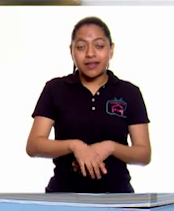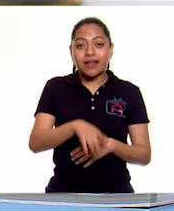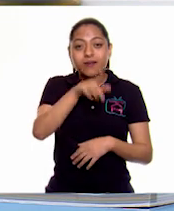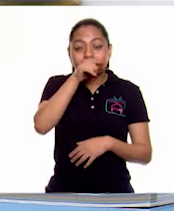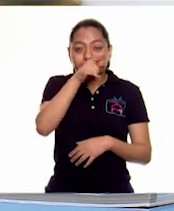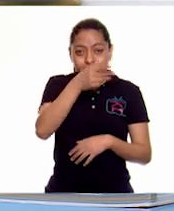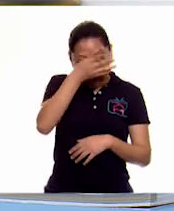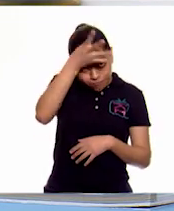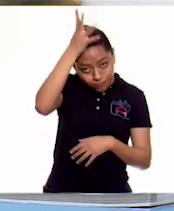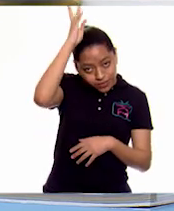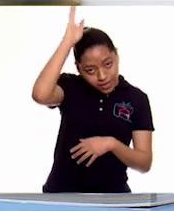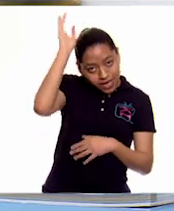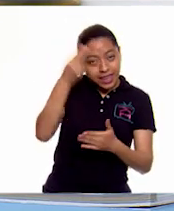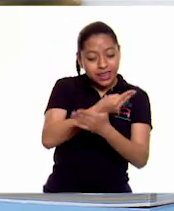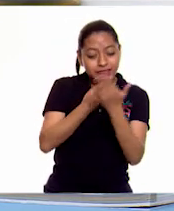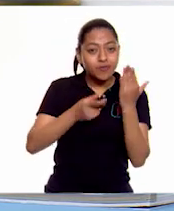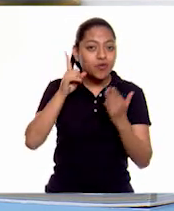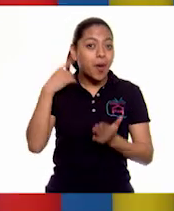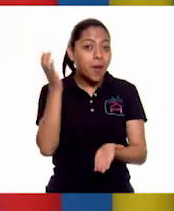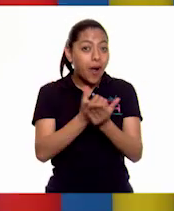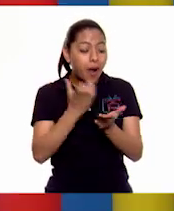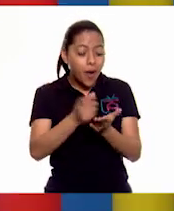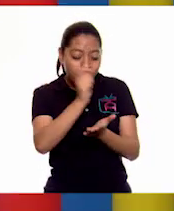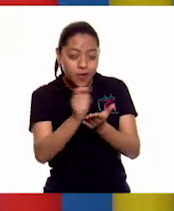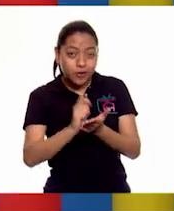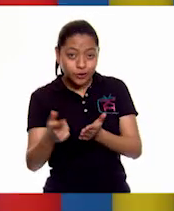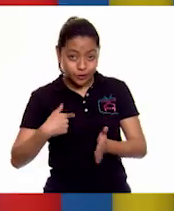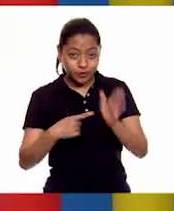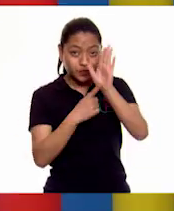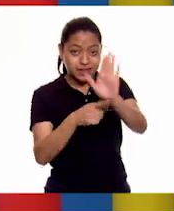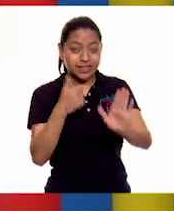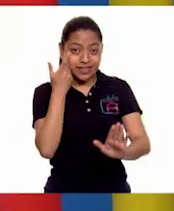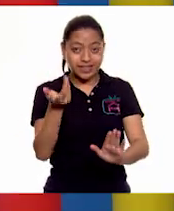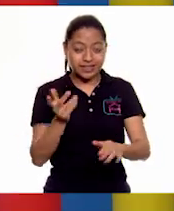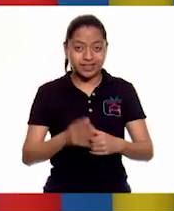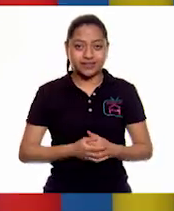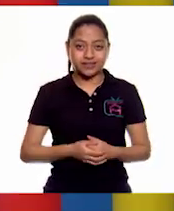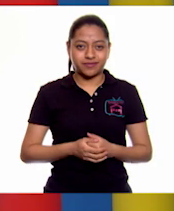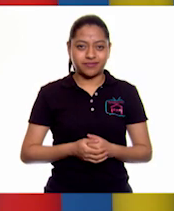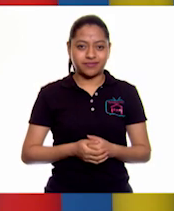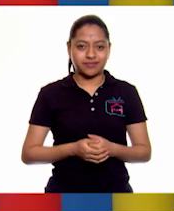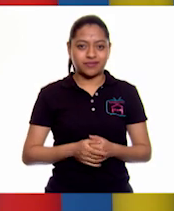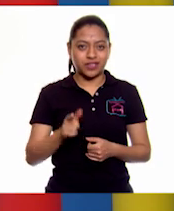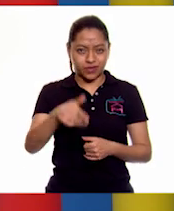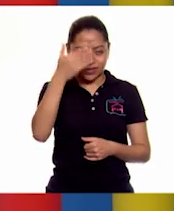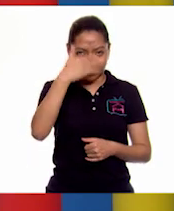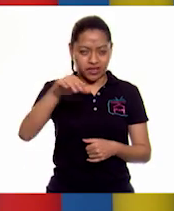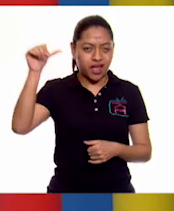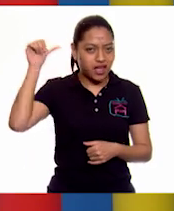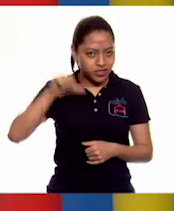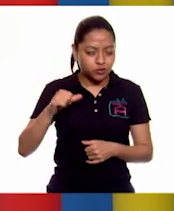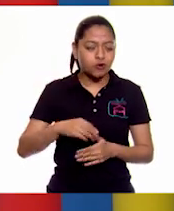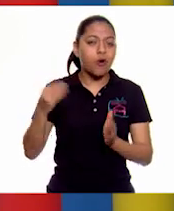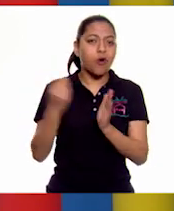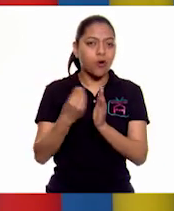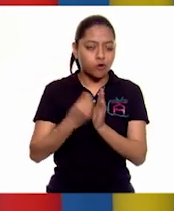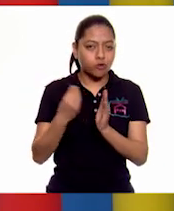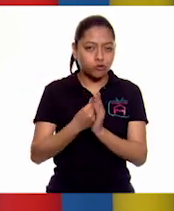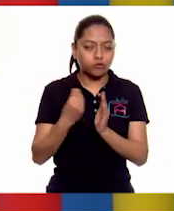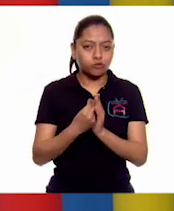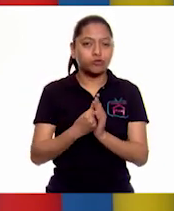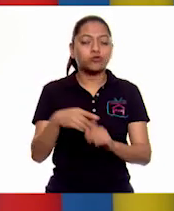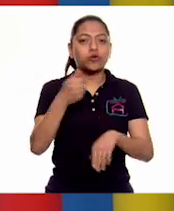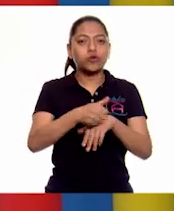decorar mi libreta y se los quiero enseñar. Oye, Ale, pero sí sabes que hoy nos toca repasar la clase de fracciones